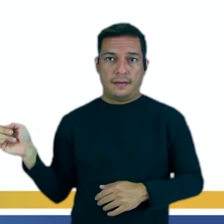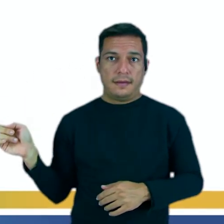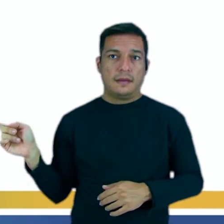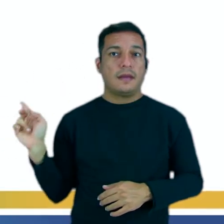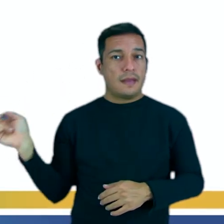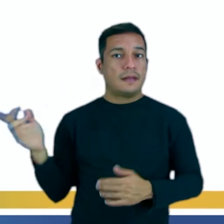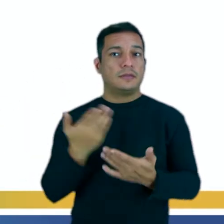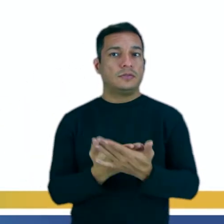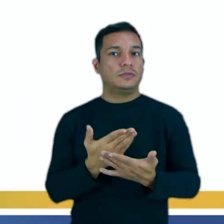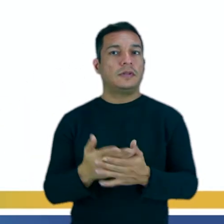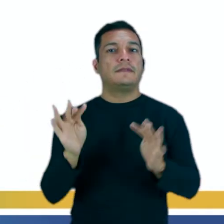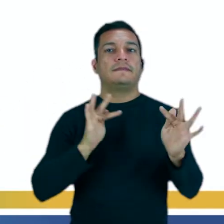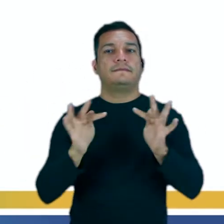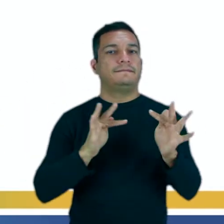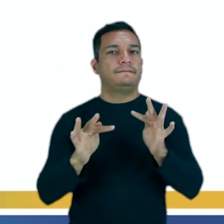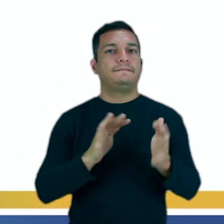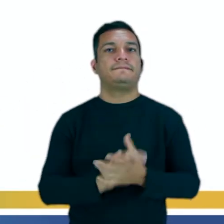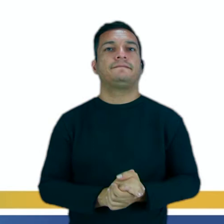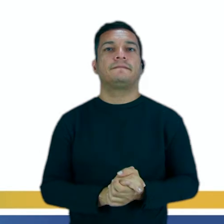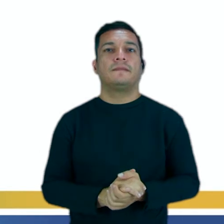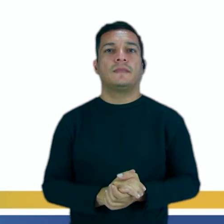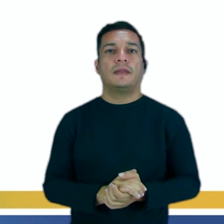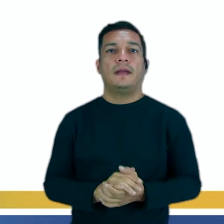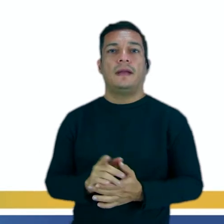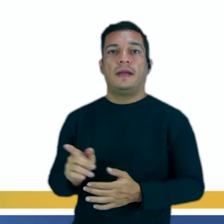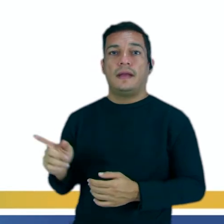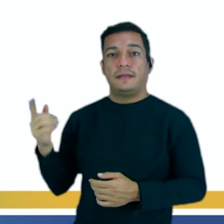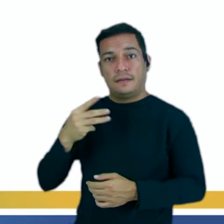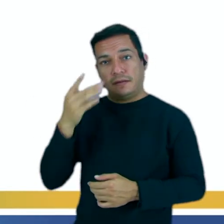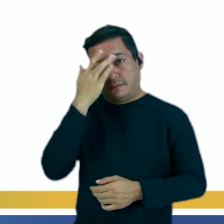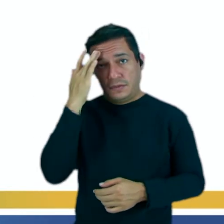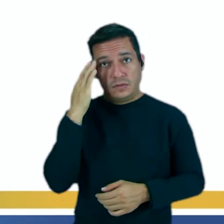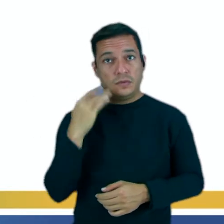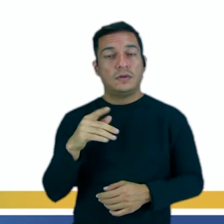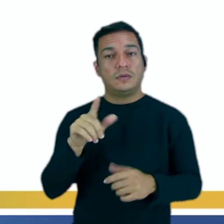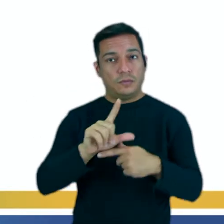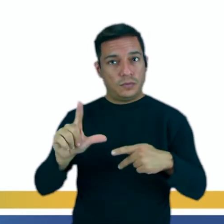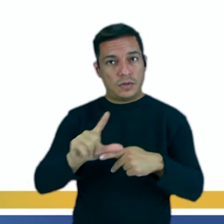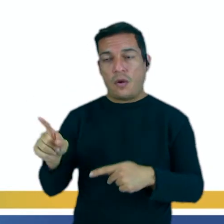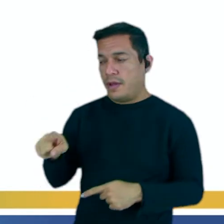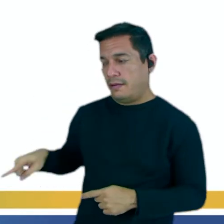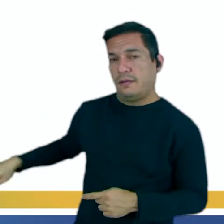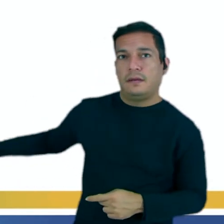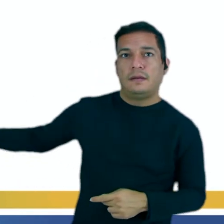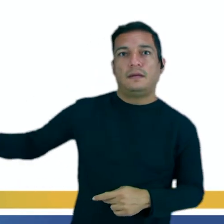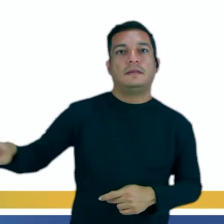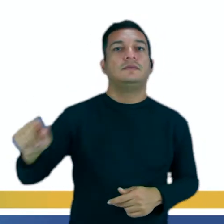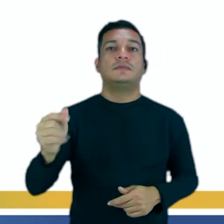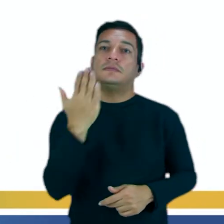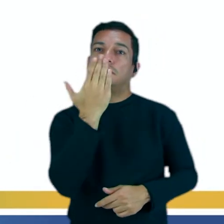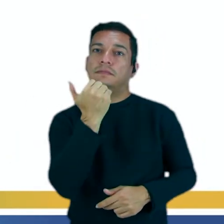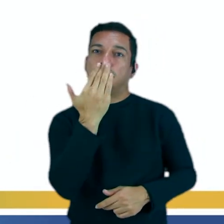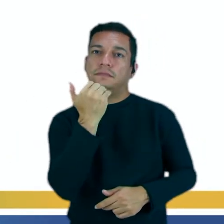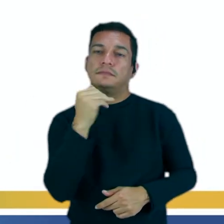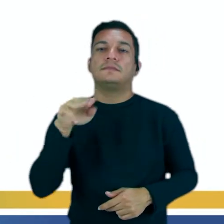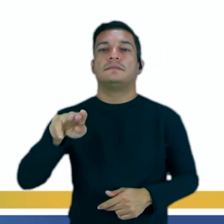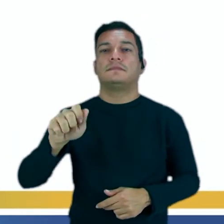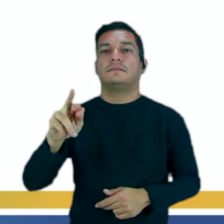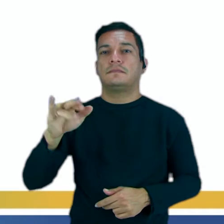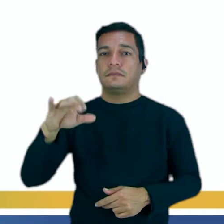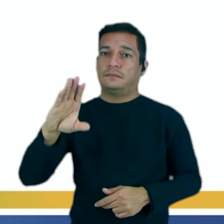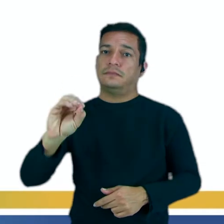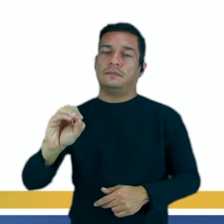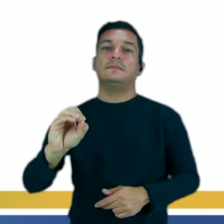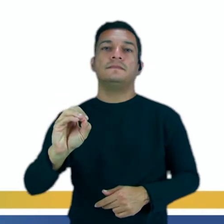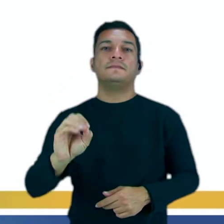está estudiando física. Ellos, tercera persona ahora del plural. Ellos están comiendo marisco, ¿sí?